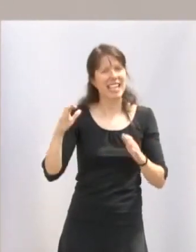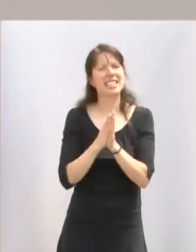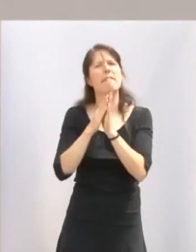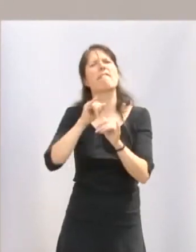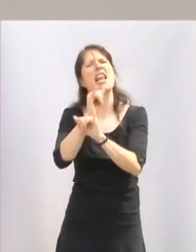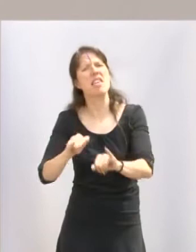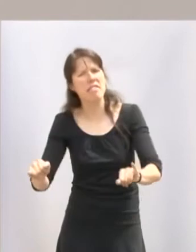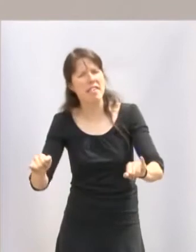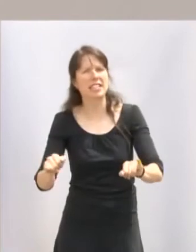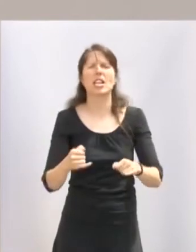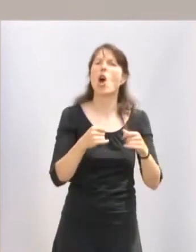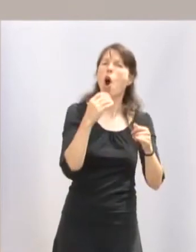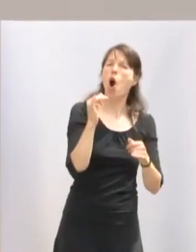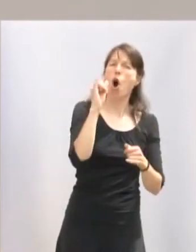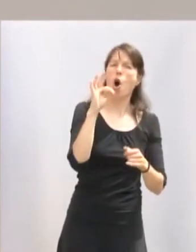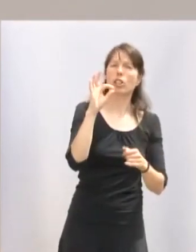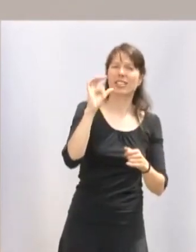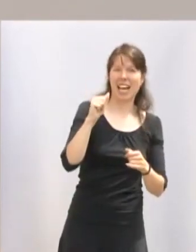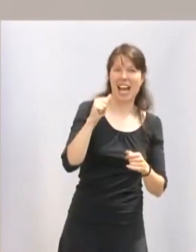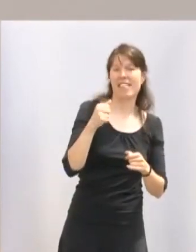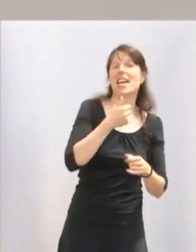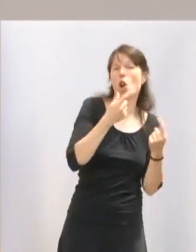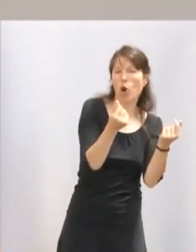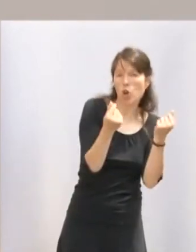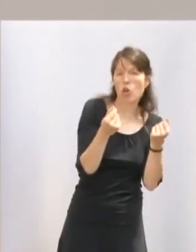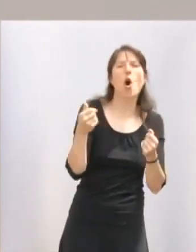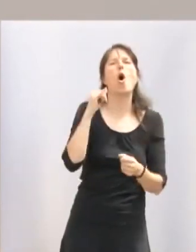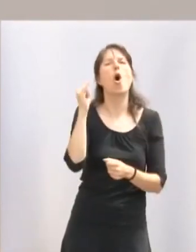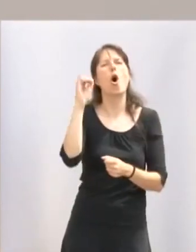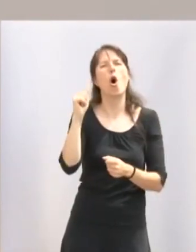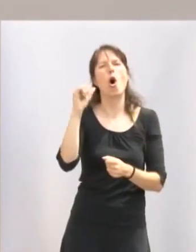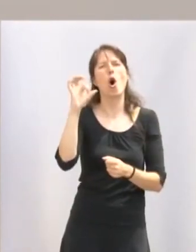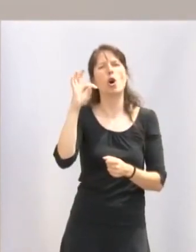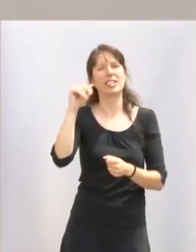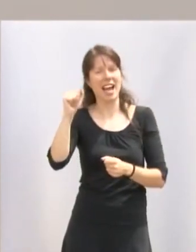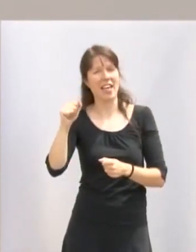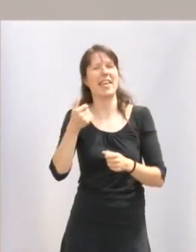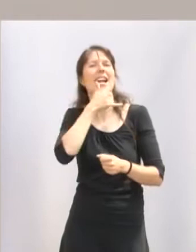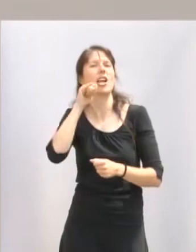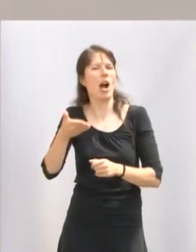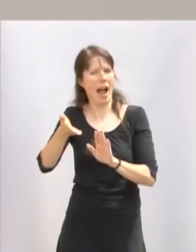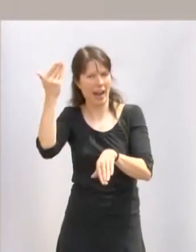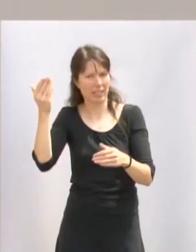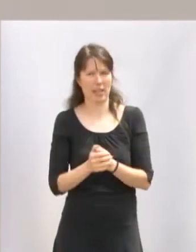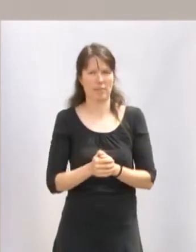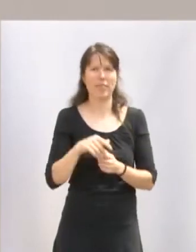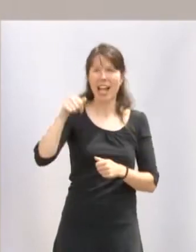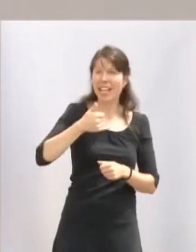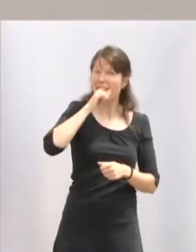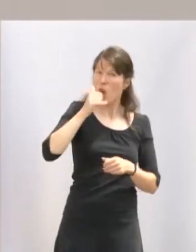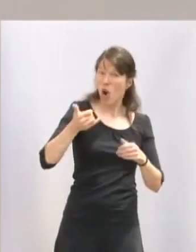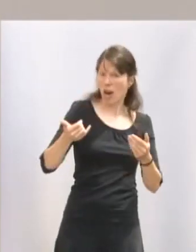la jota de Logroño, o la jota de la Rioja Alta. Del vestuario diremos que en la Rioja existe una gran diversidad de trajes